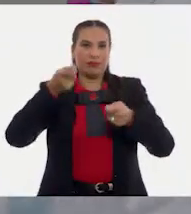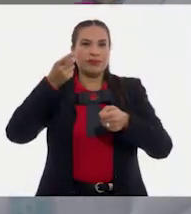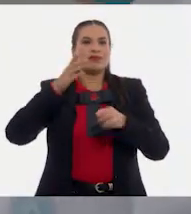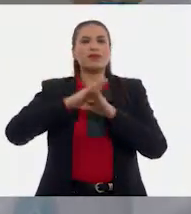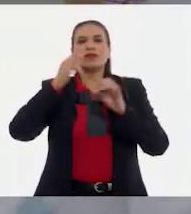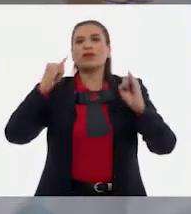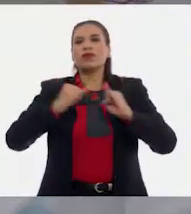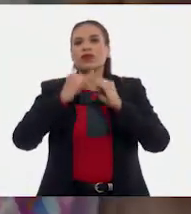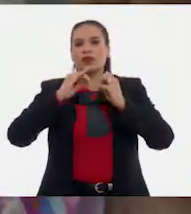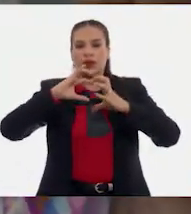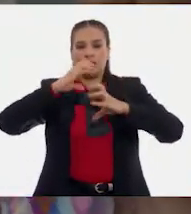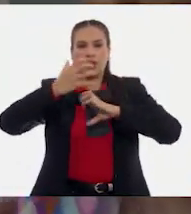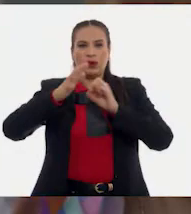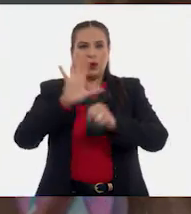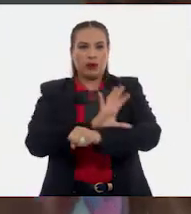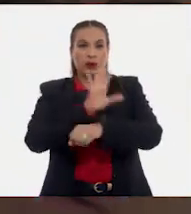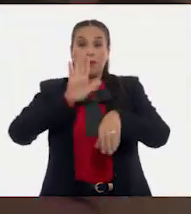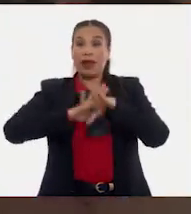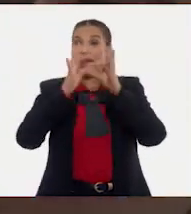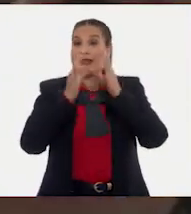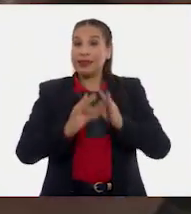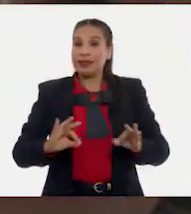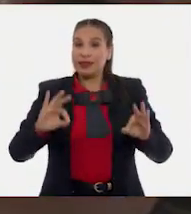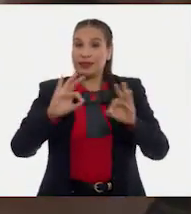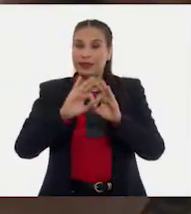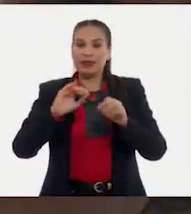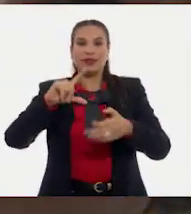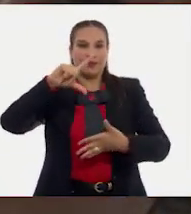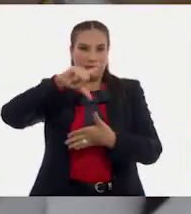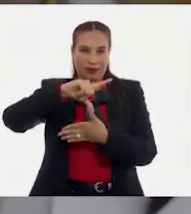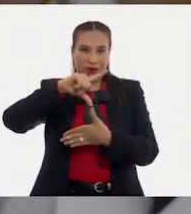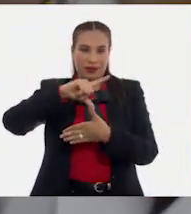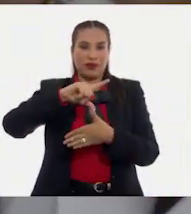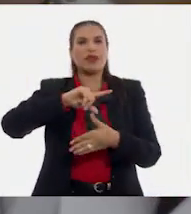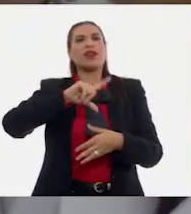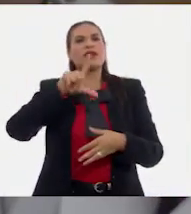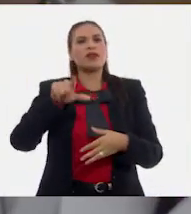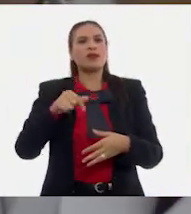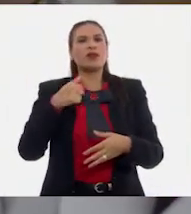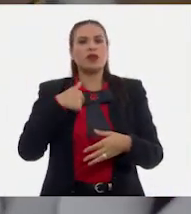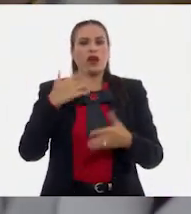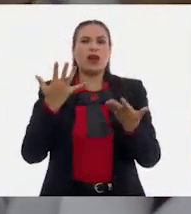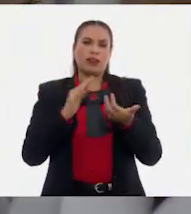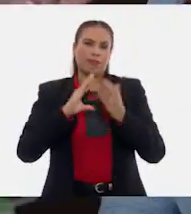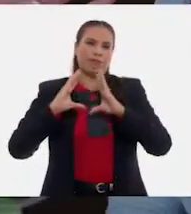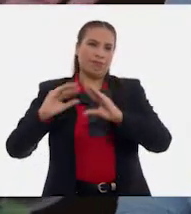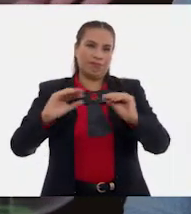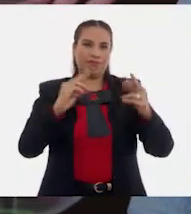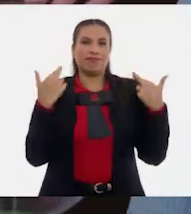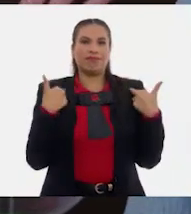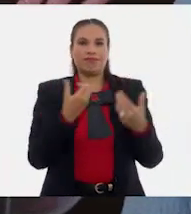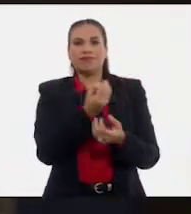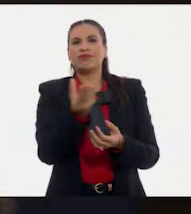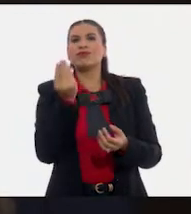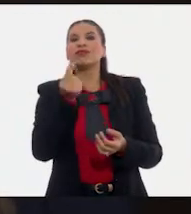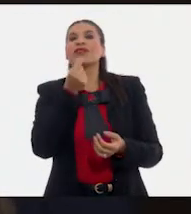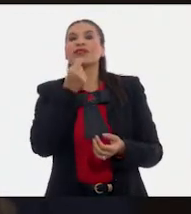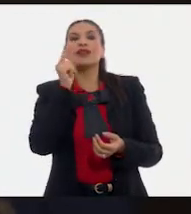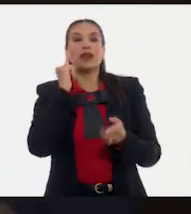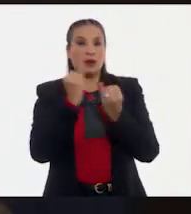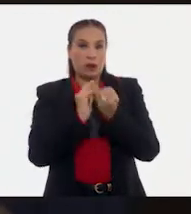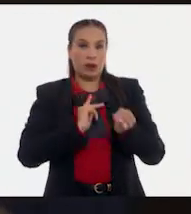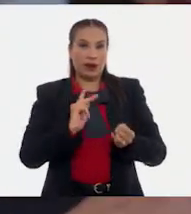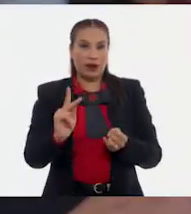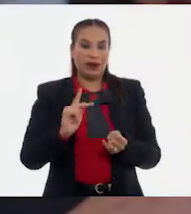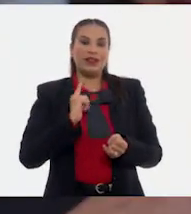institutos nucleares más importantes de Latinoamérica. Además, de convertirme en mentora de muchas niñas que como